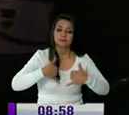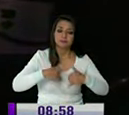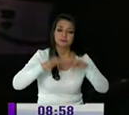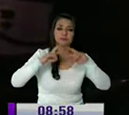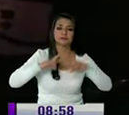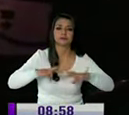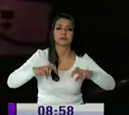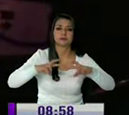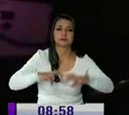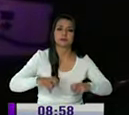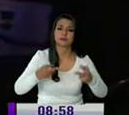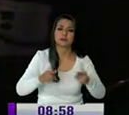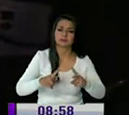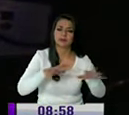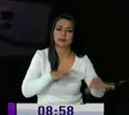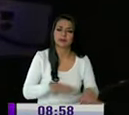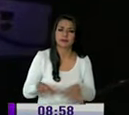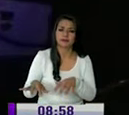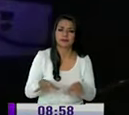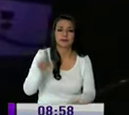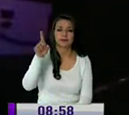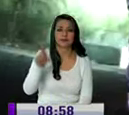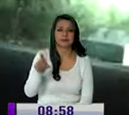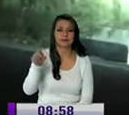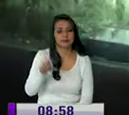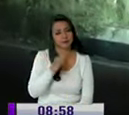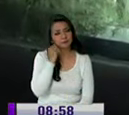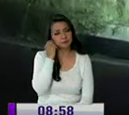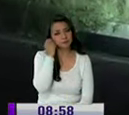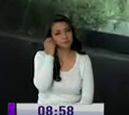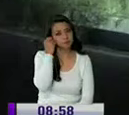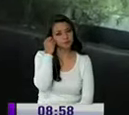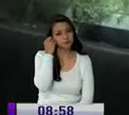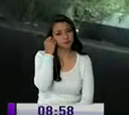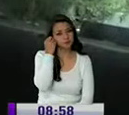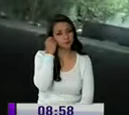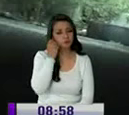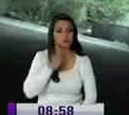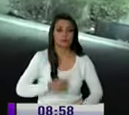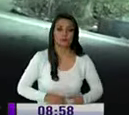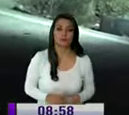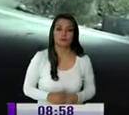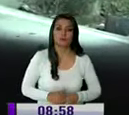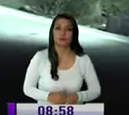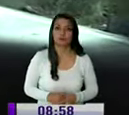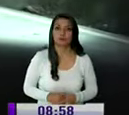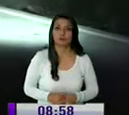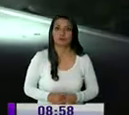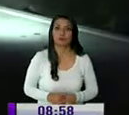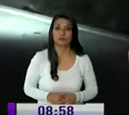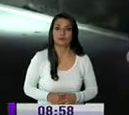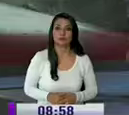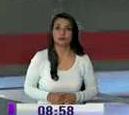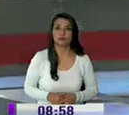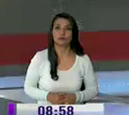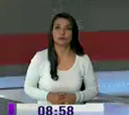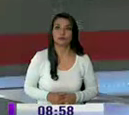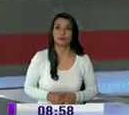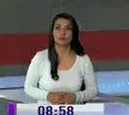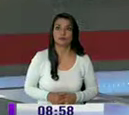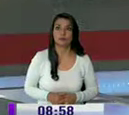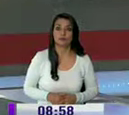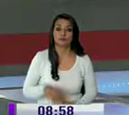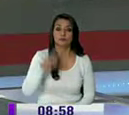investigaciones y las demás diligencias que tengamos que realizar en Chimborazo informó Darwin Altamirano los